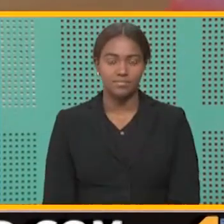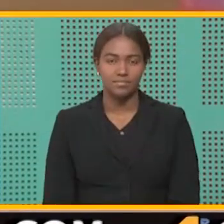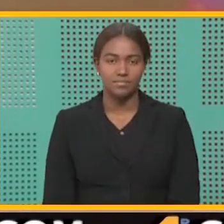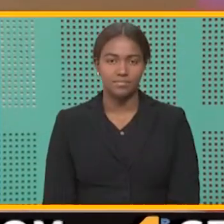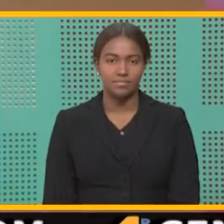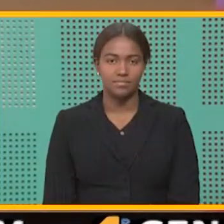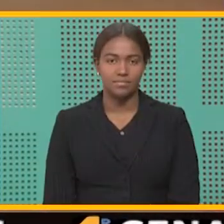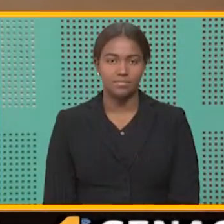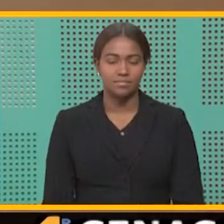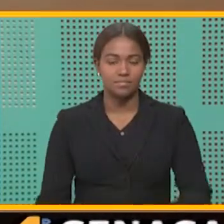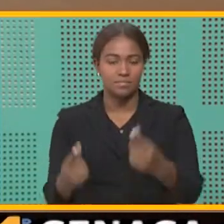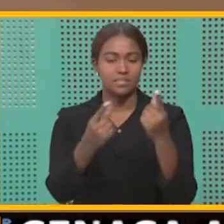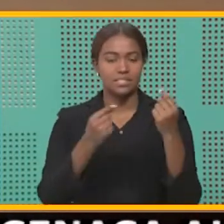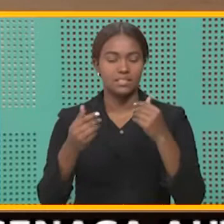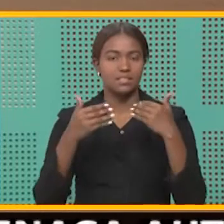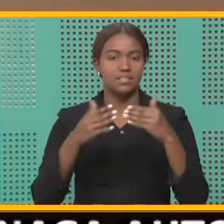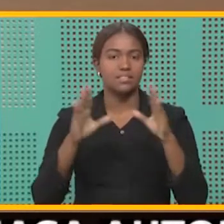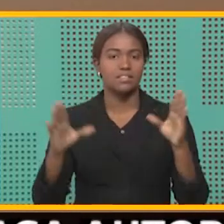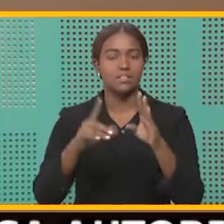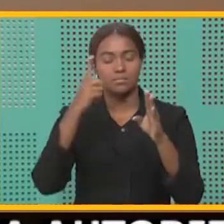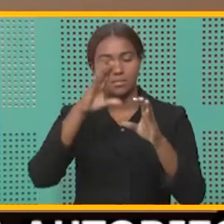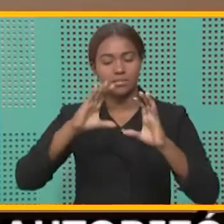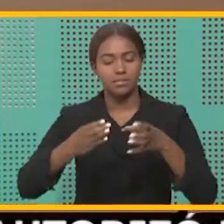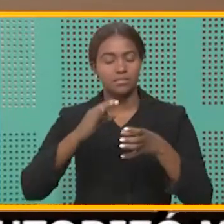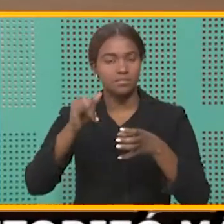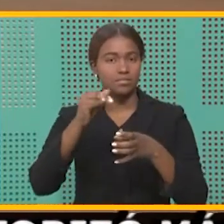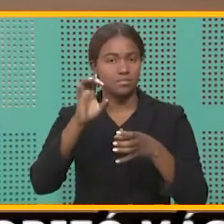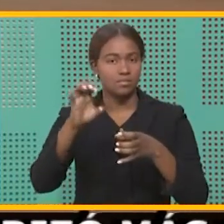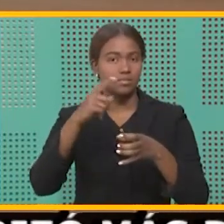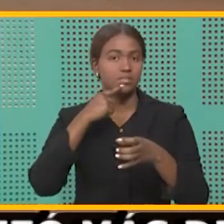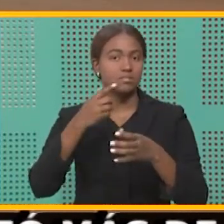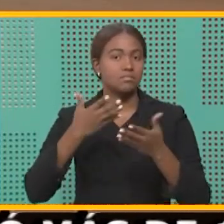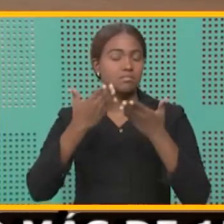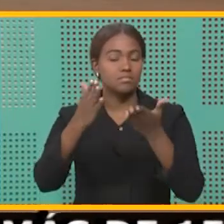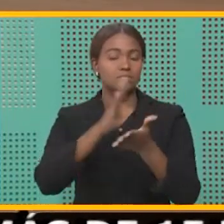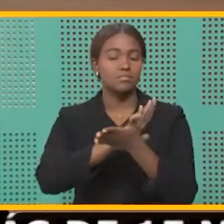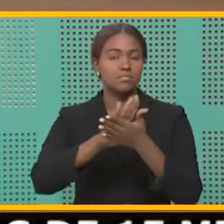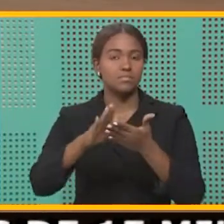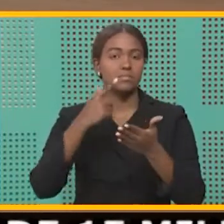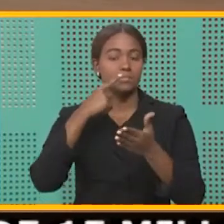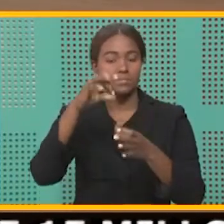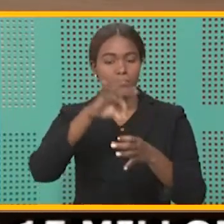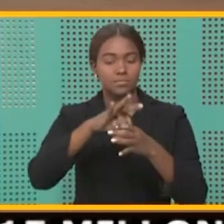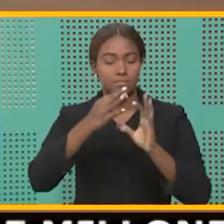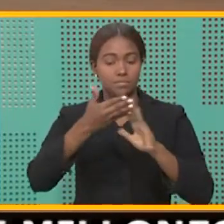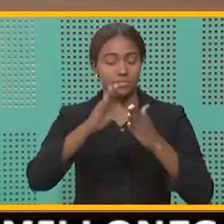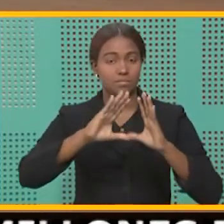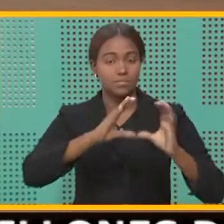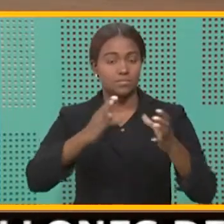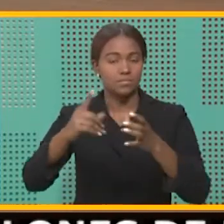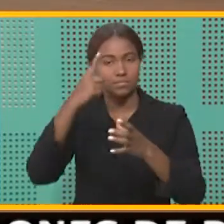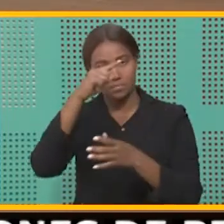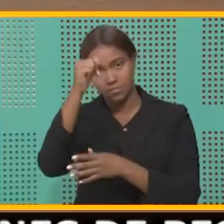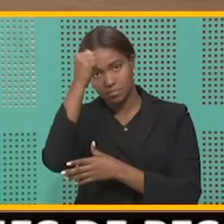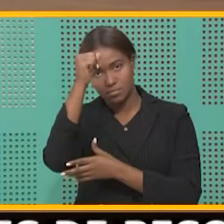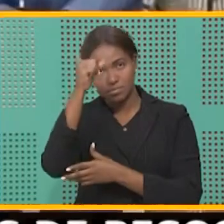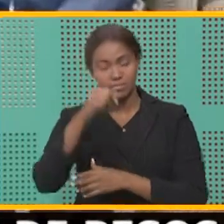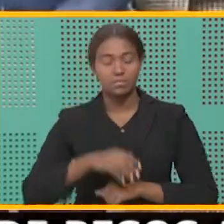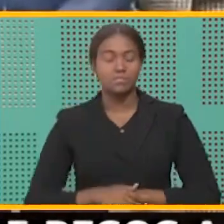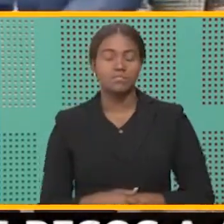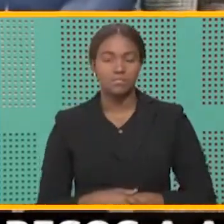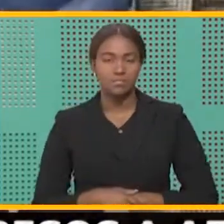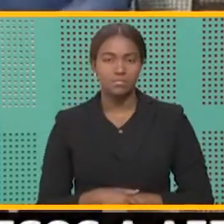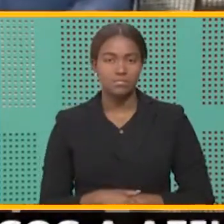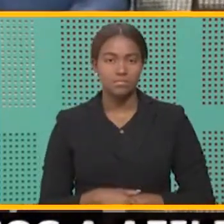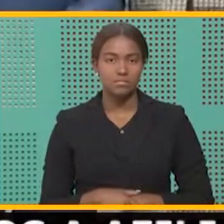Amigos, las acciones tomadas por la Junta Central Electoral garantizan la transparencia de las elecciones municipales del domingo. Que